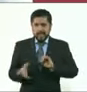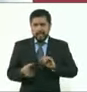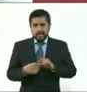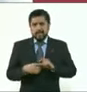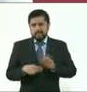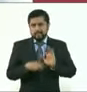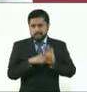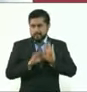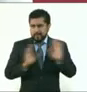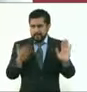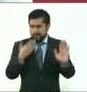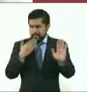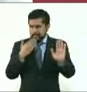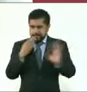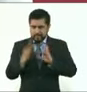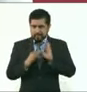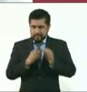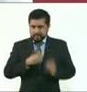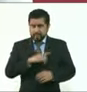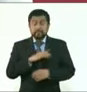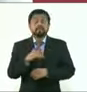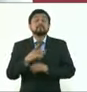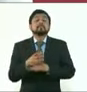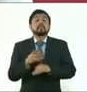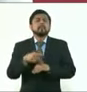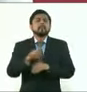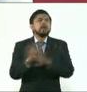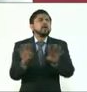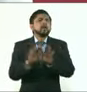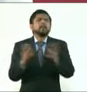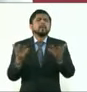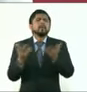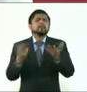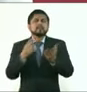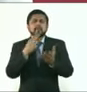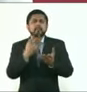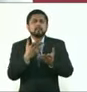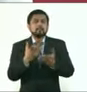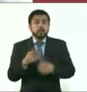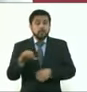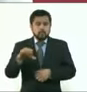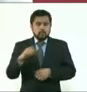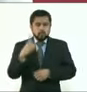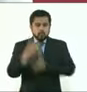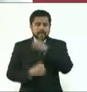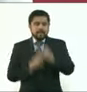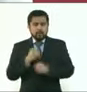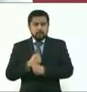¿En qué se aplican los recursos del gobierno de la ciudad? Este año,